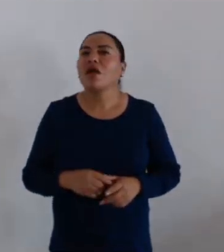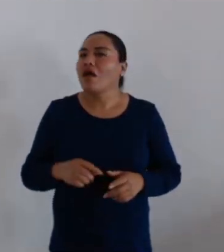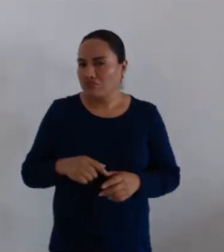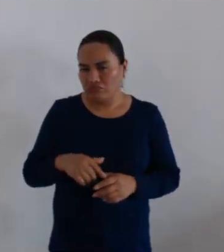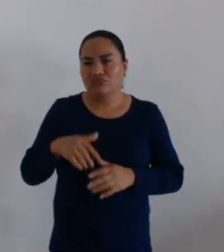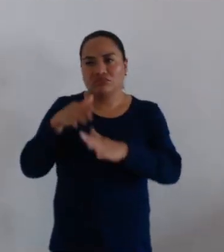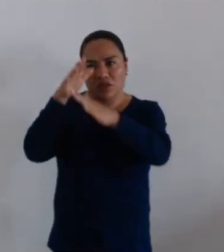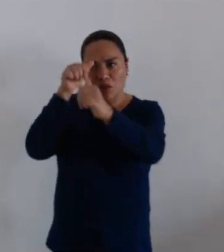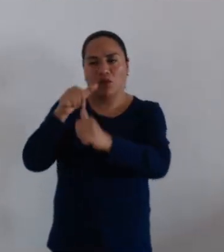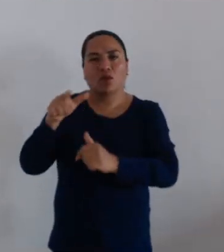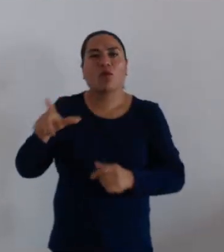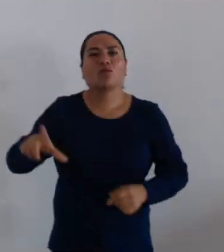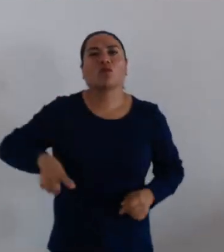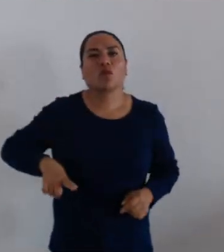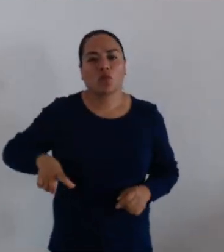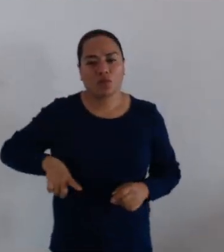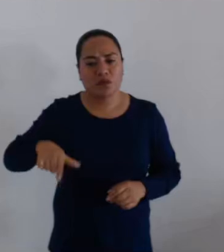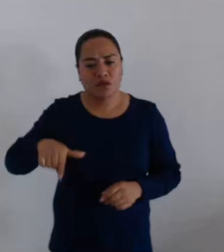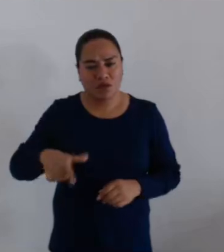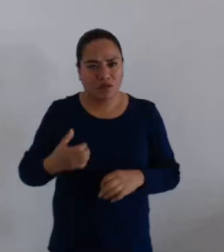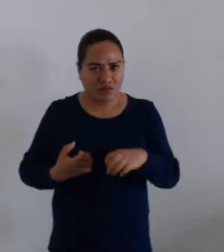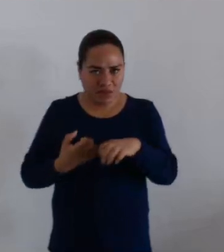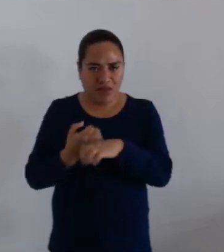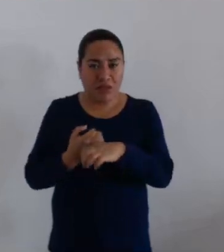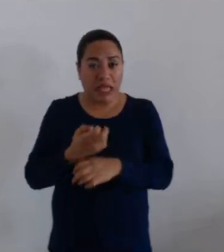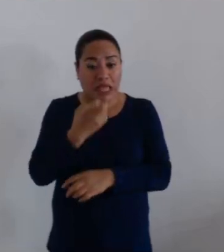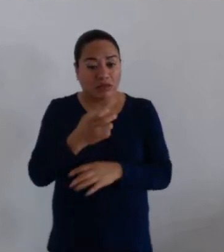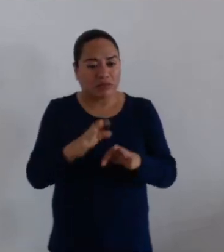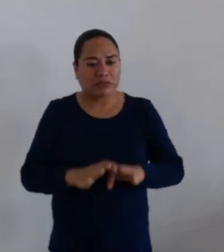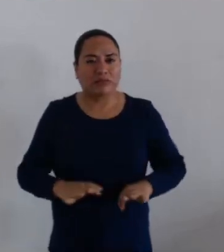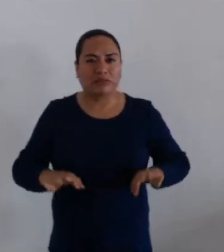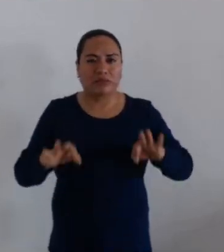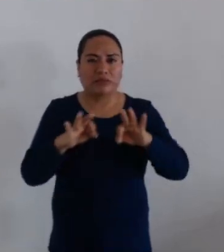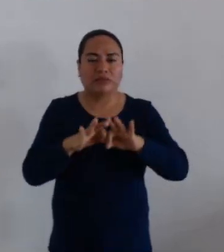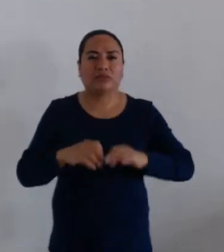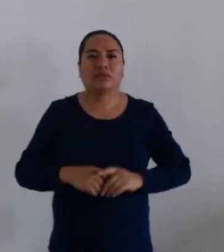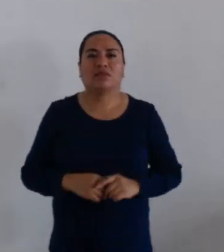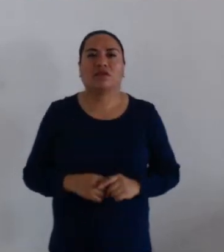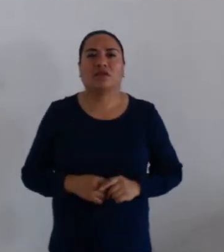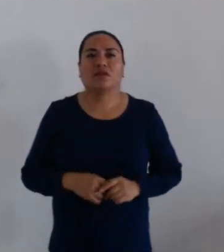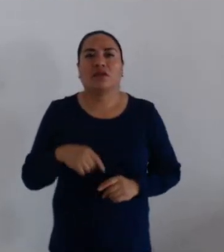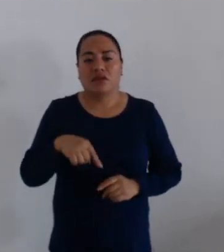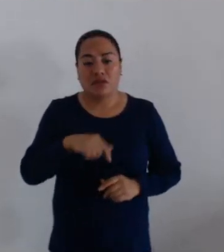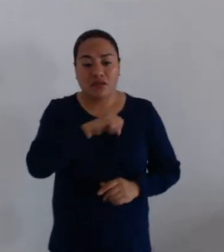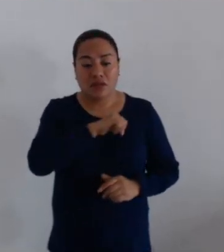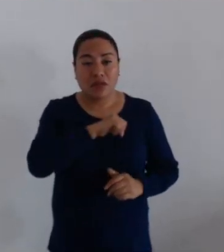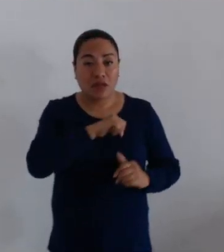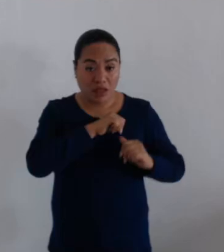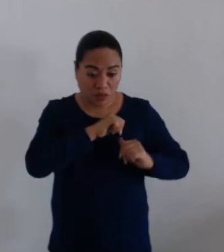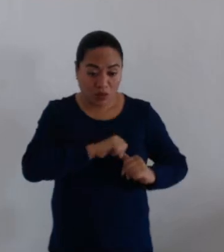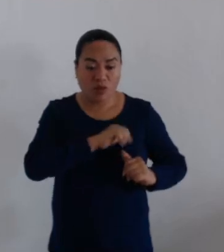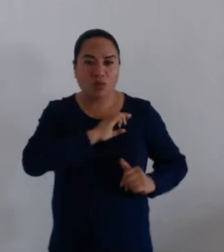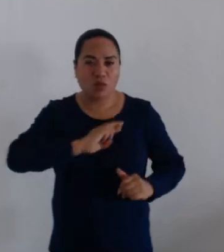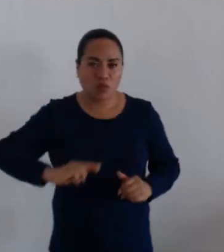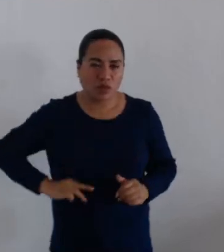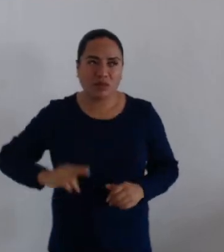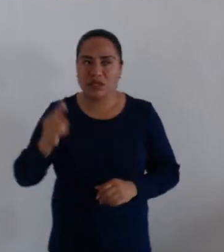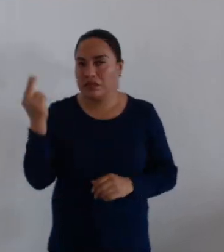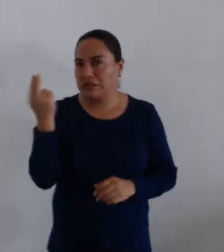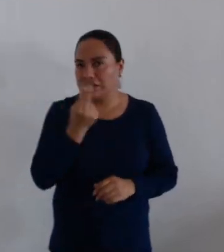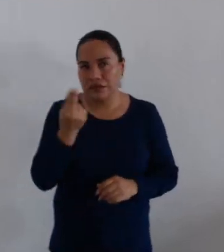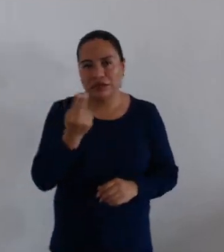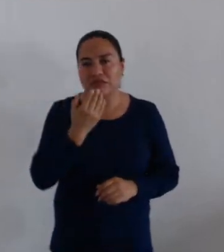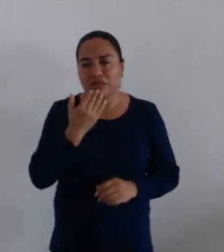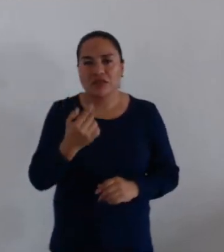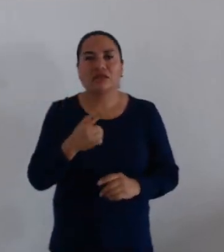estado y creo que ese es un punto medular en el cual este ayuntamiento necesitaba precisamente por